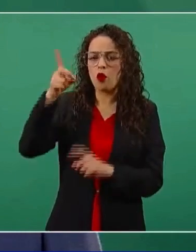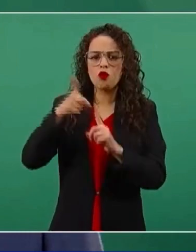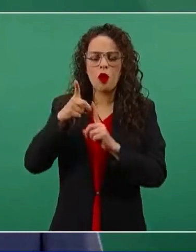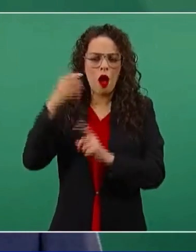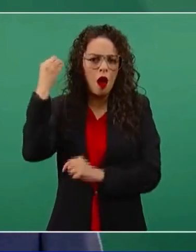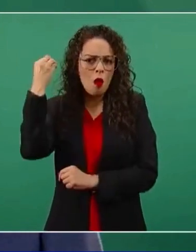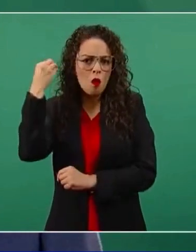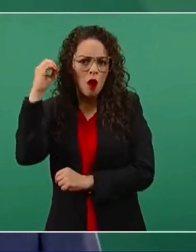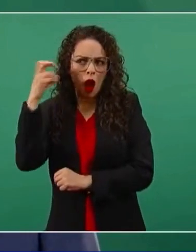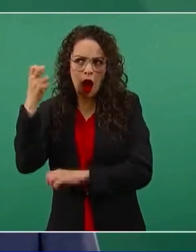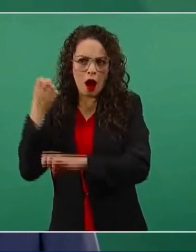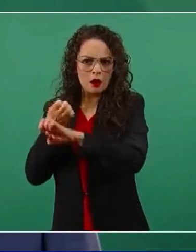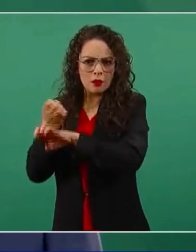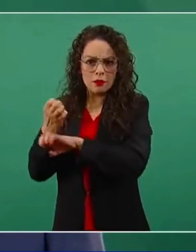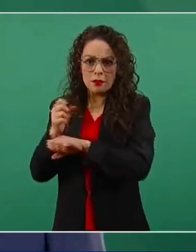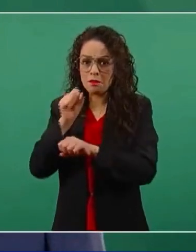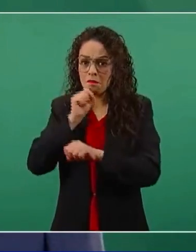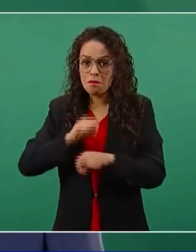es lo mismo.